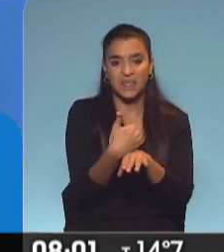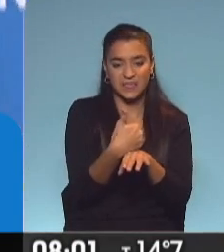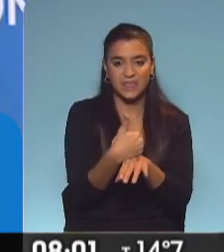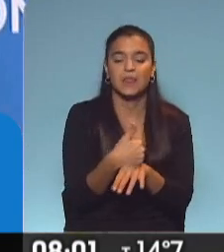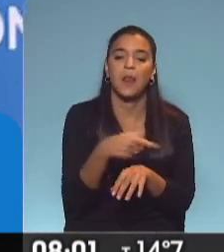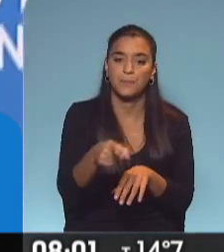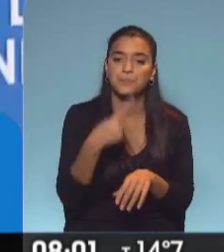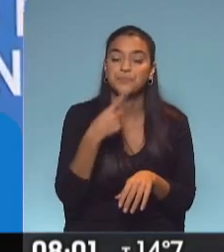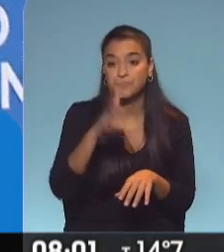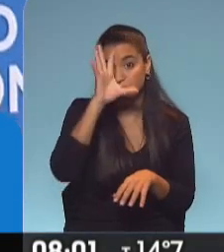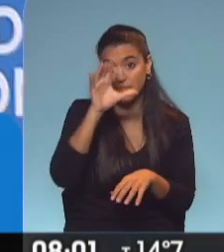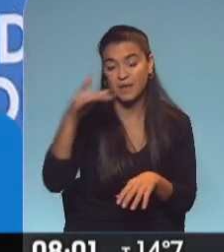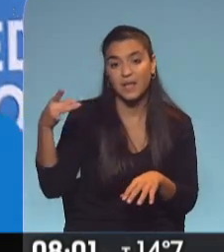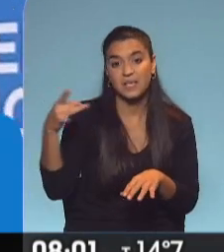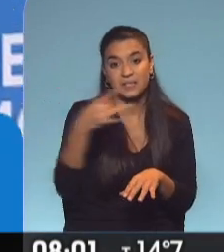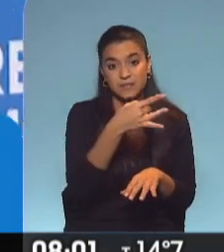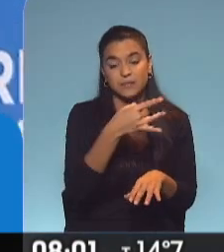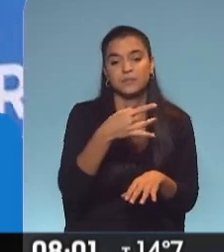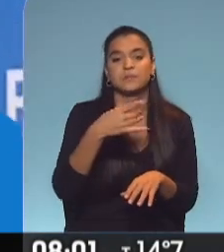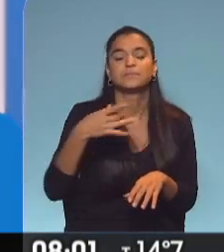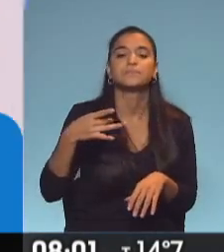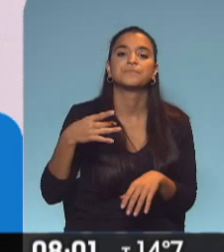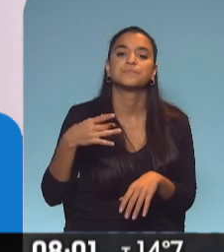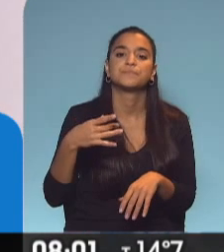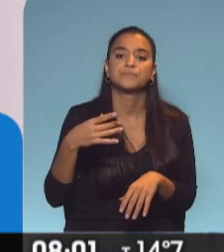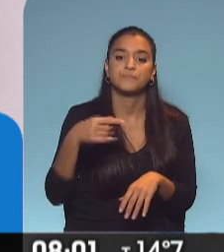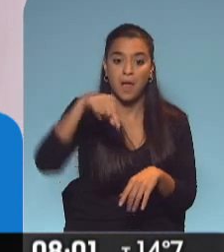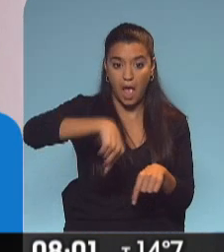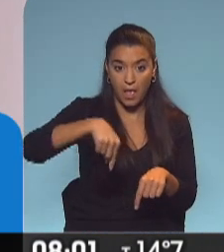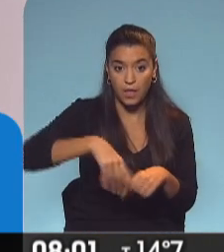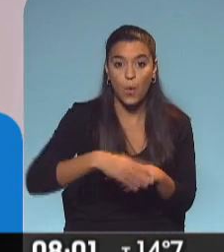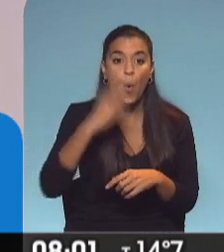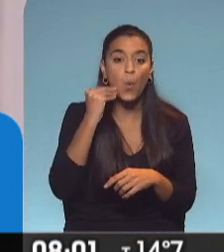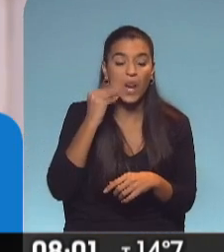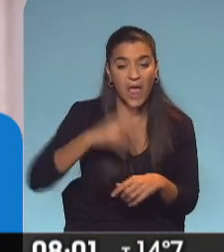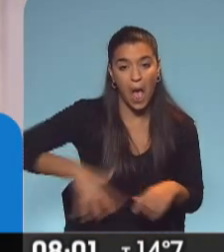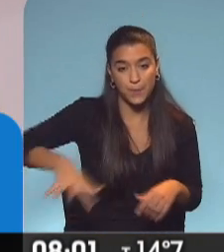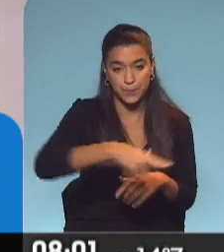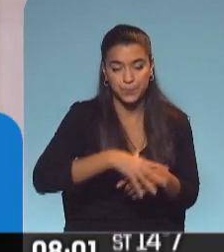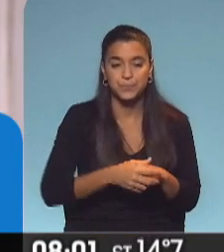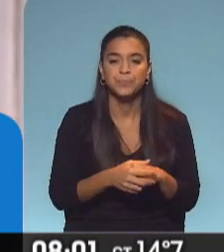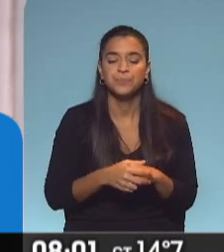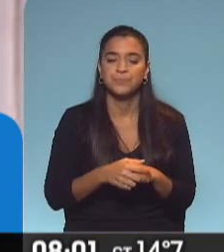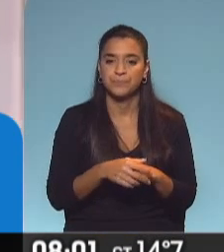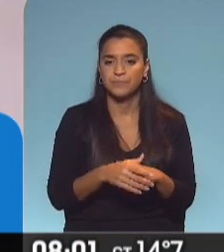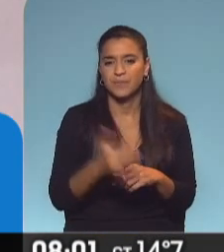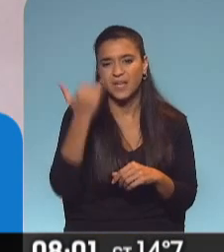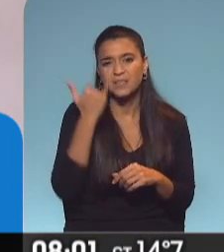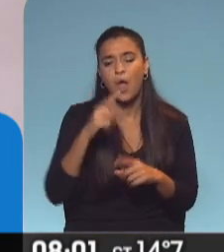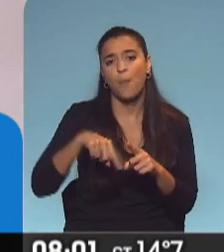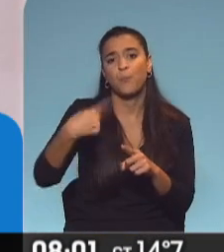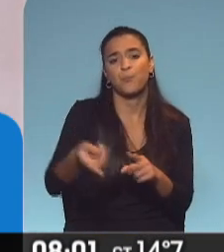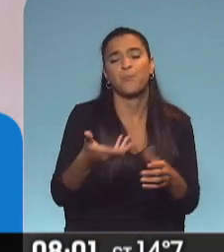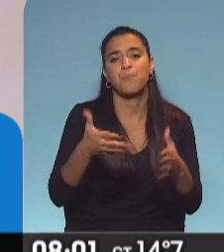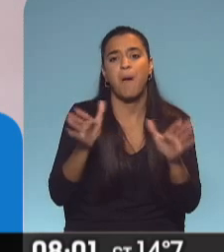a la estación. Recordemos que la estación de trenes de aquí, de Burlingam, la posterior ya es Palomar,